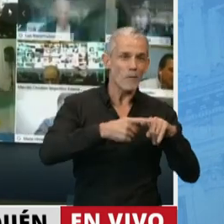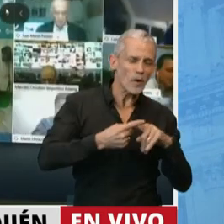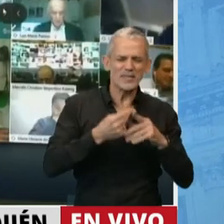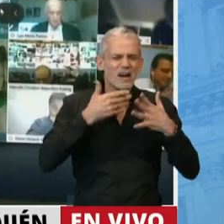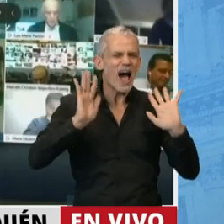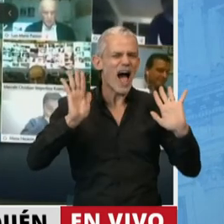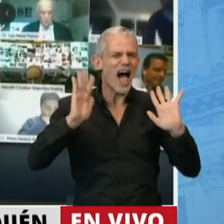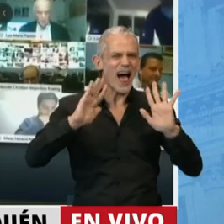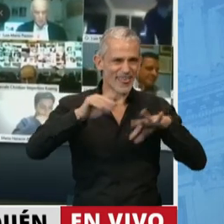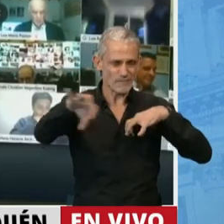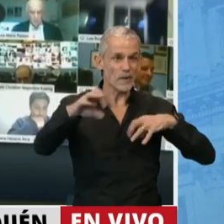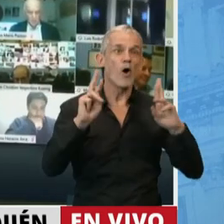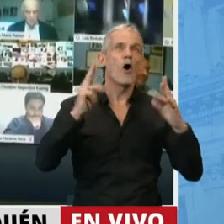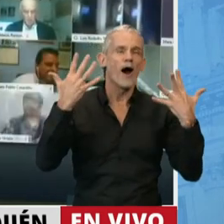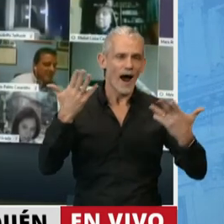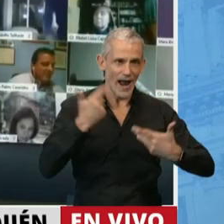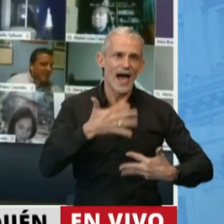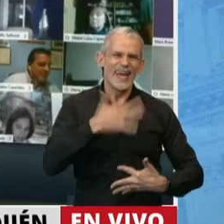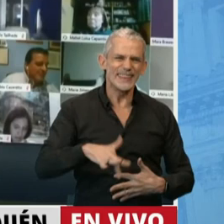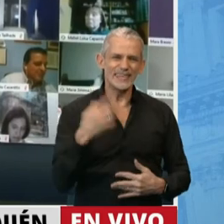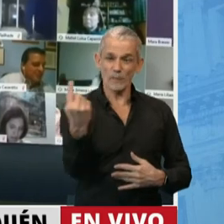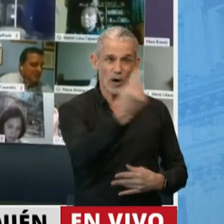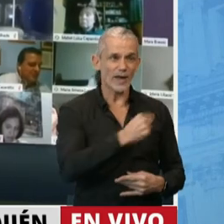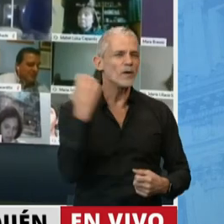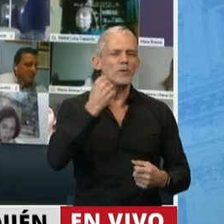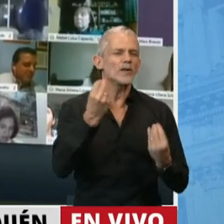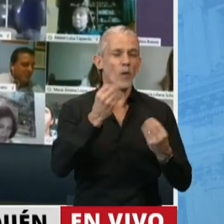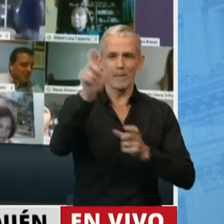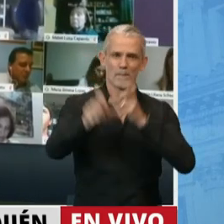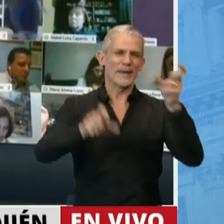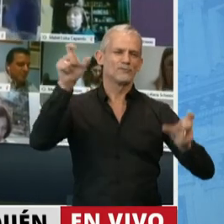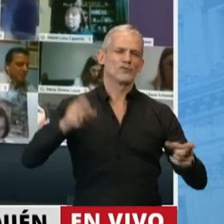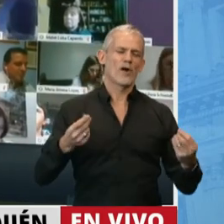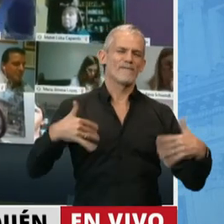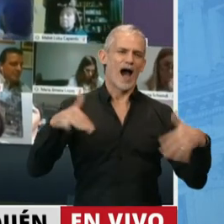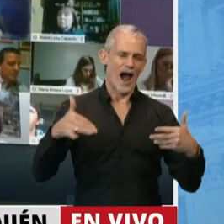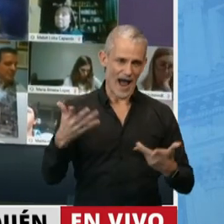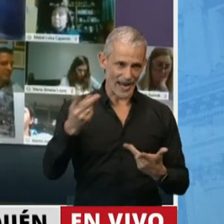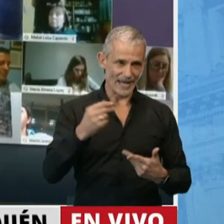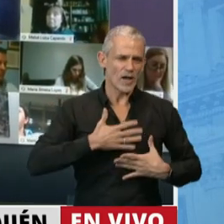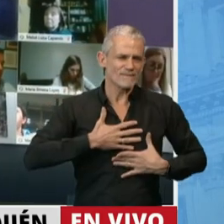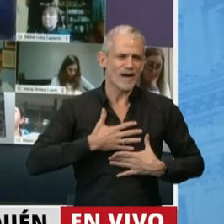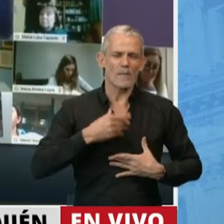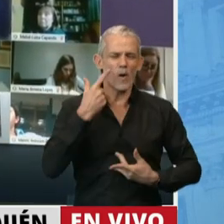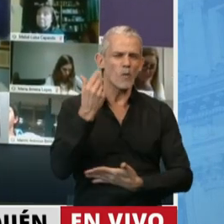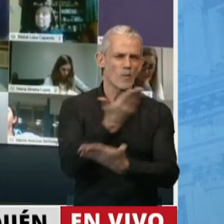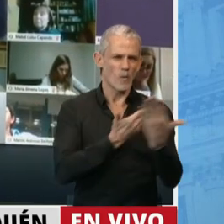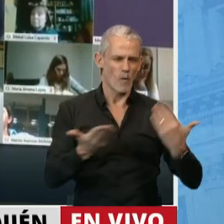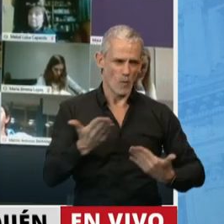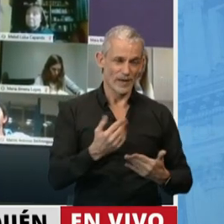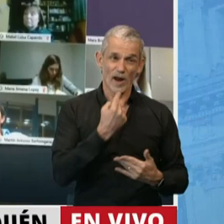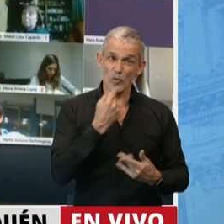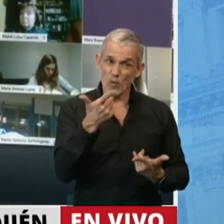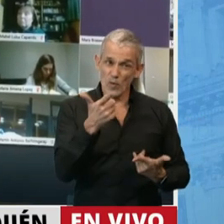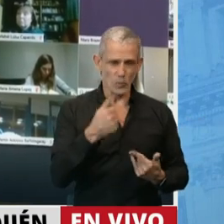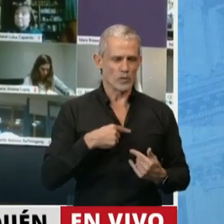moneda corriente. Ojalá que entendamos que lo más importante son las personas y los gestos de amor hacia el otro. Sin lugar